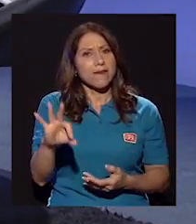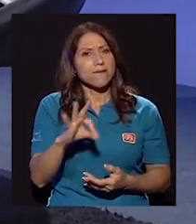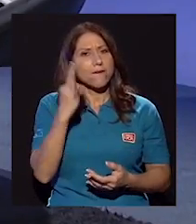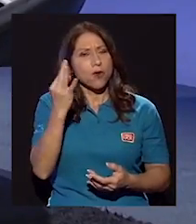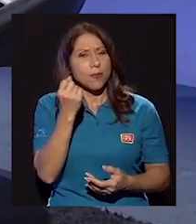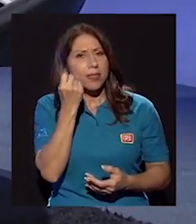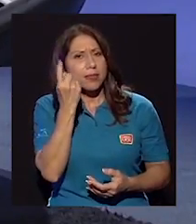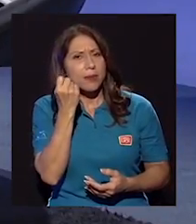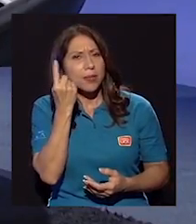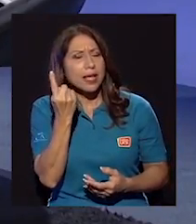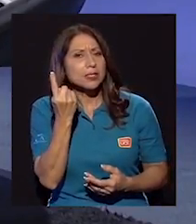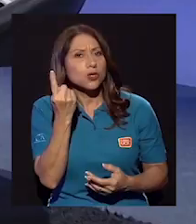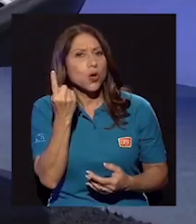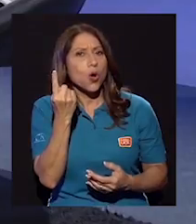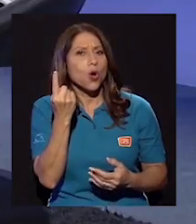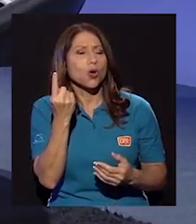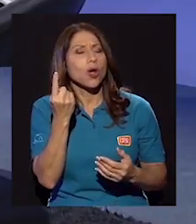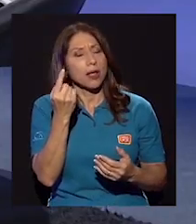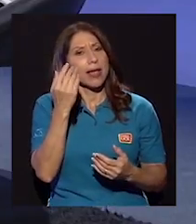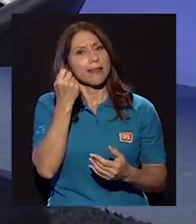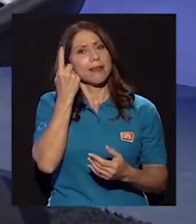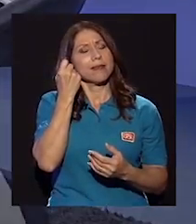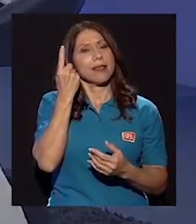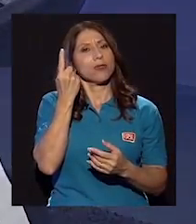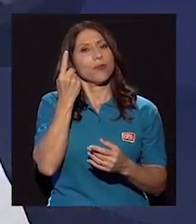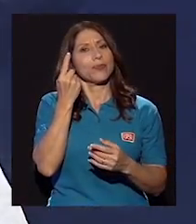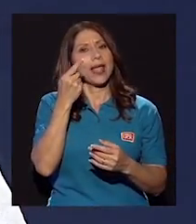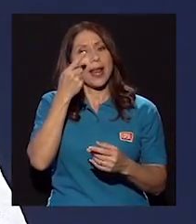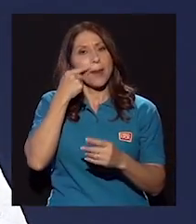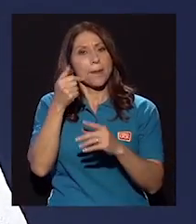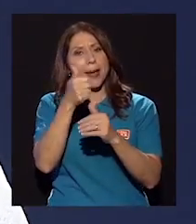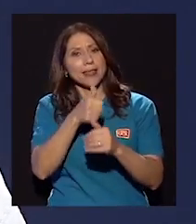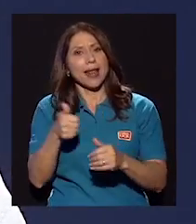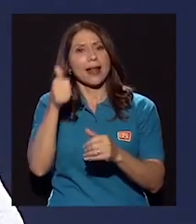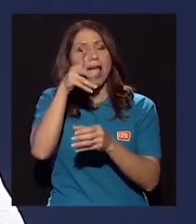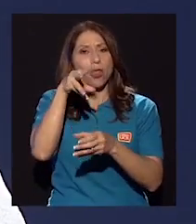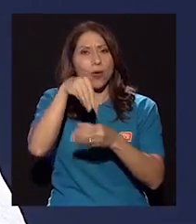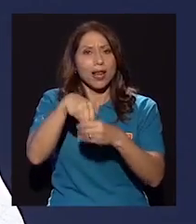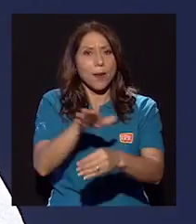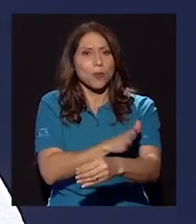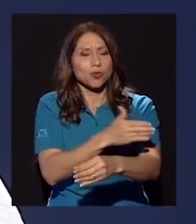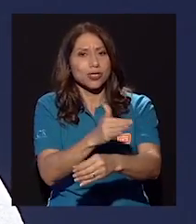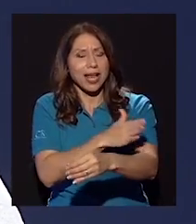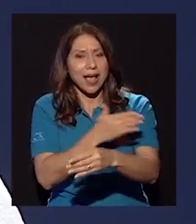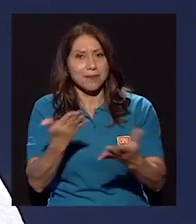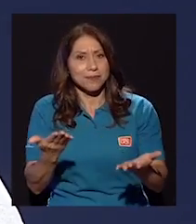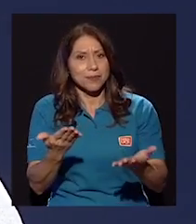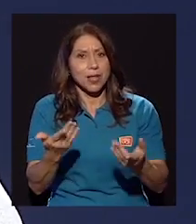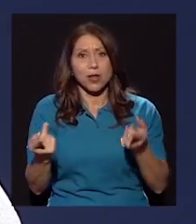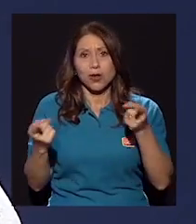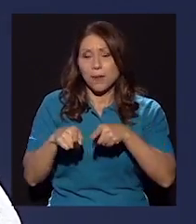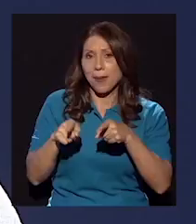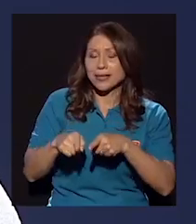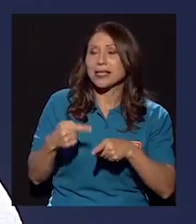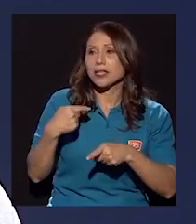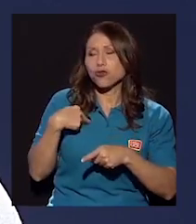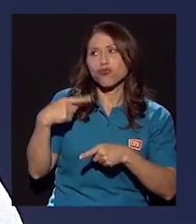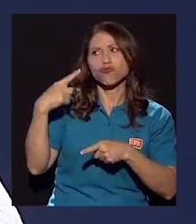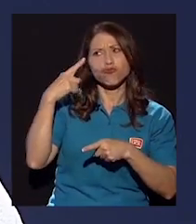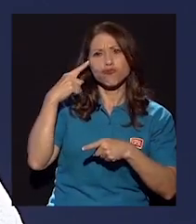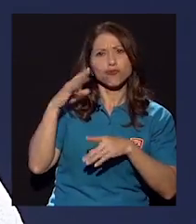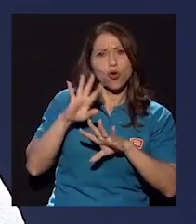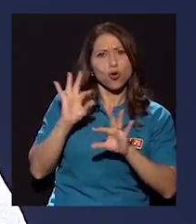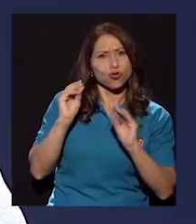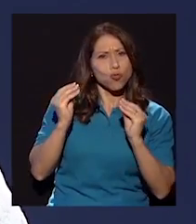interpretación desde el patriarcado en la música. Pasa, yo no conozco tanto el contexto de la América Latina,